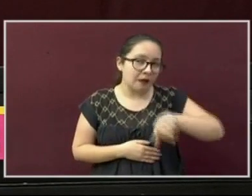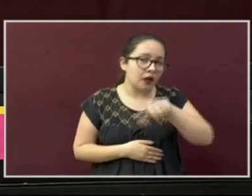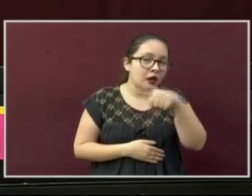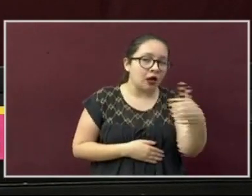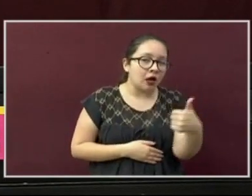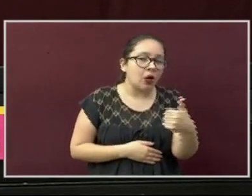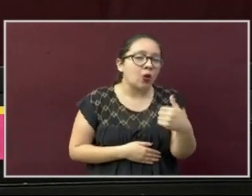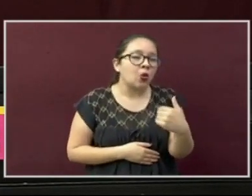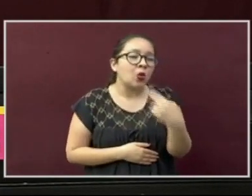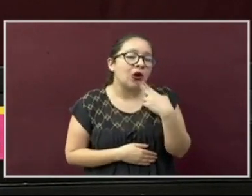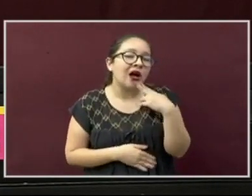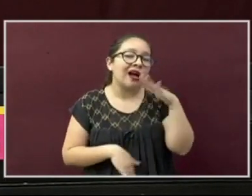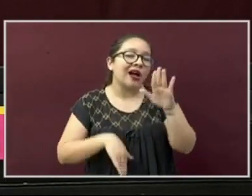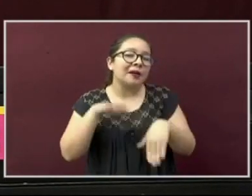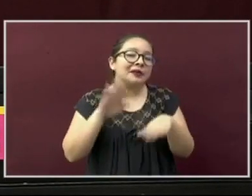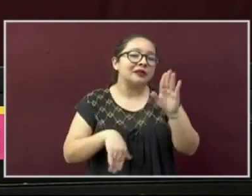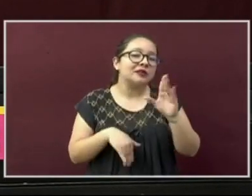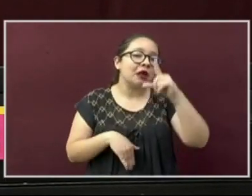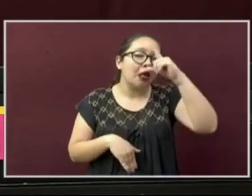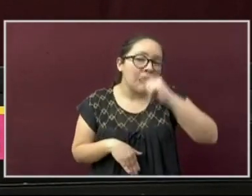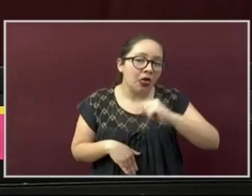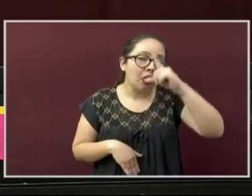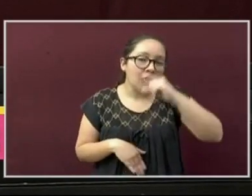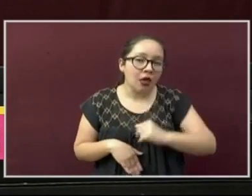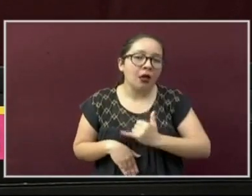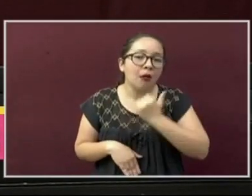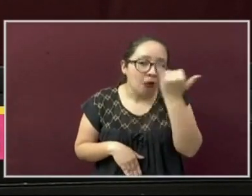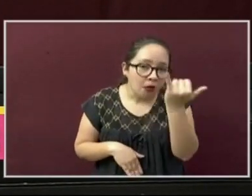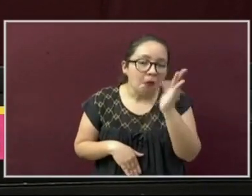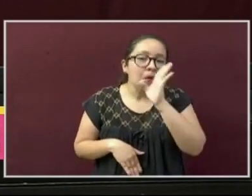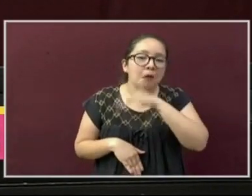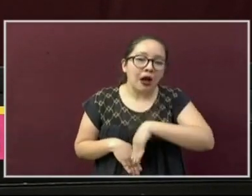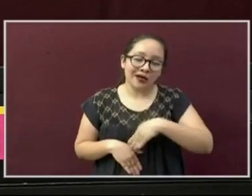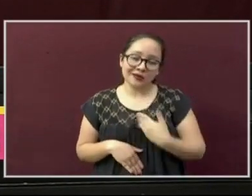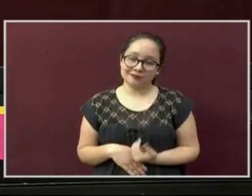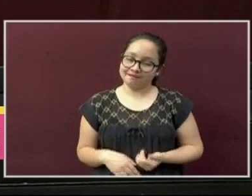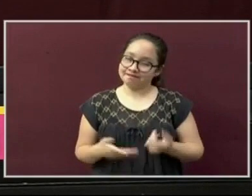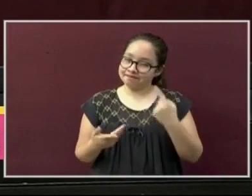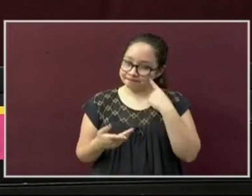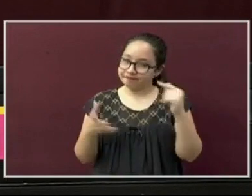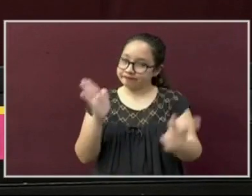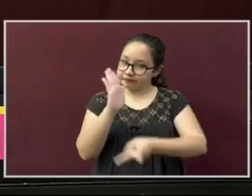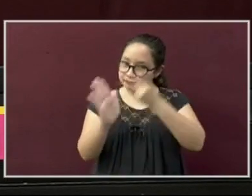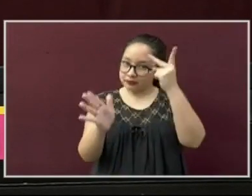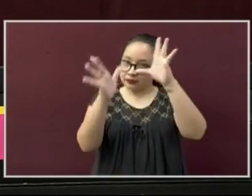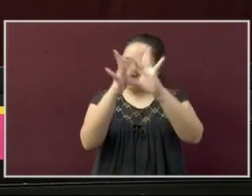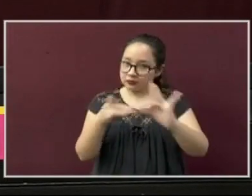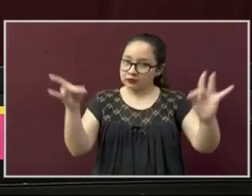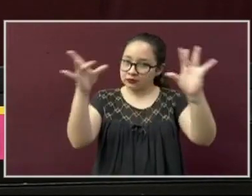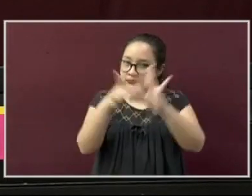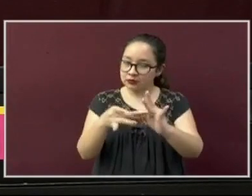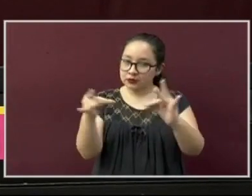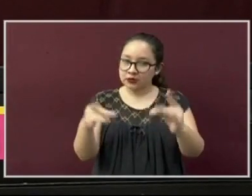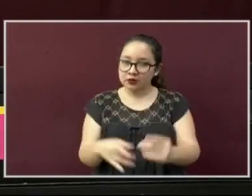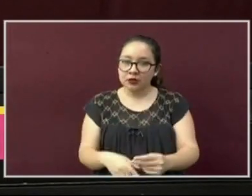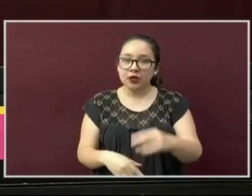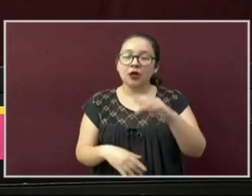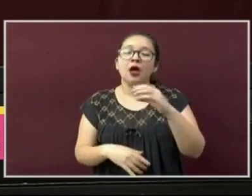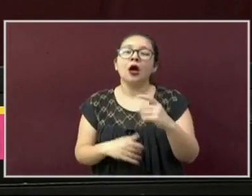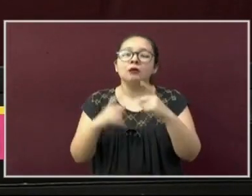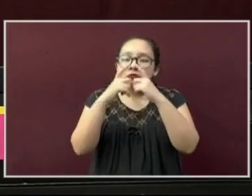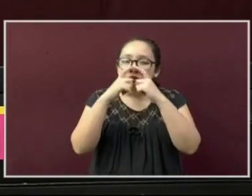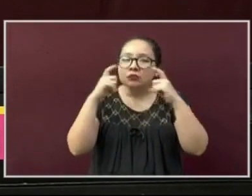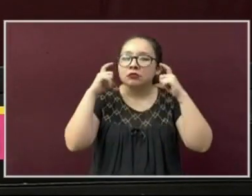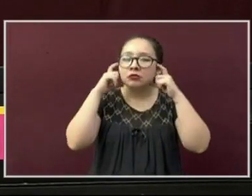su uso muchas veces no ha sido el adecuado. Por esto hay que recapitular. ¿Cómo debe ser el uso correcto del